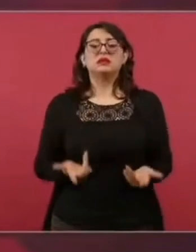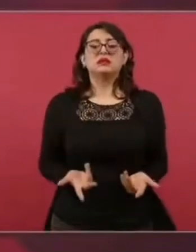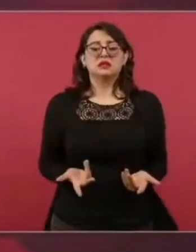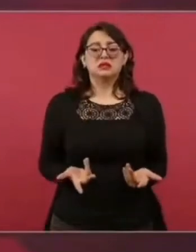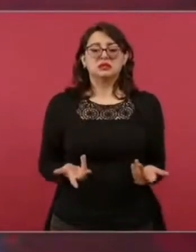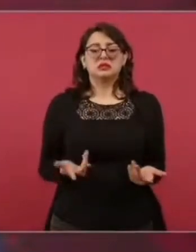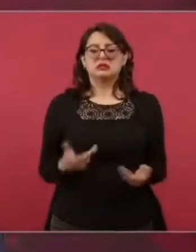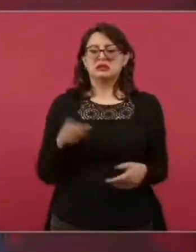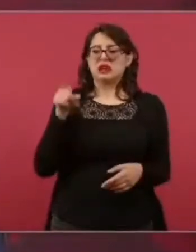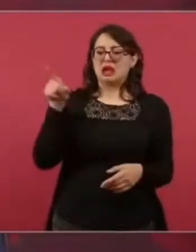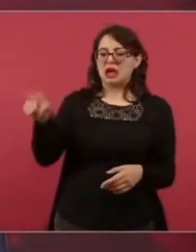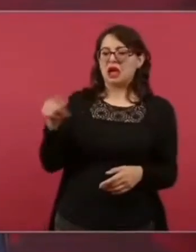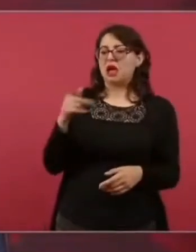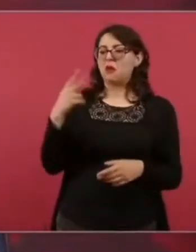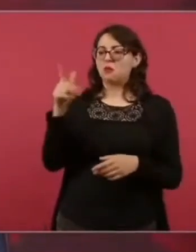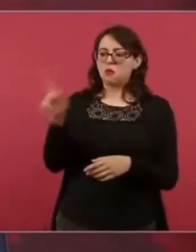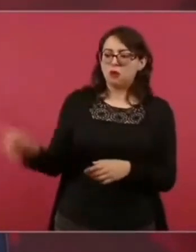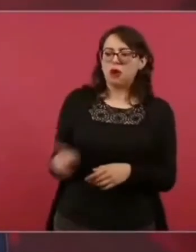horroroso